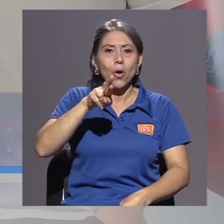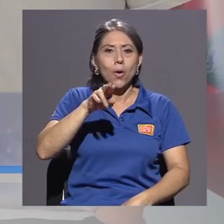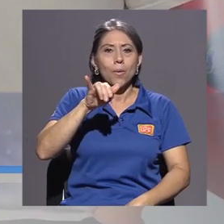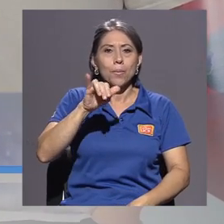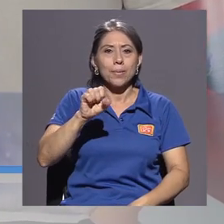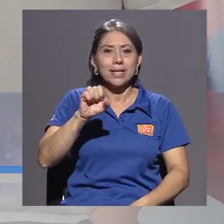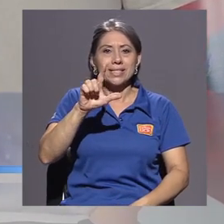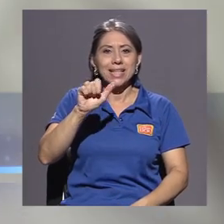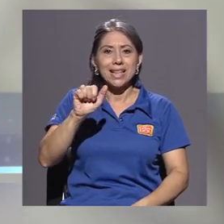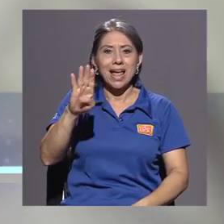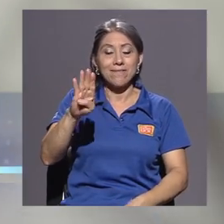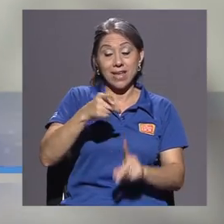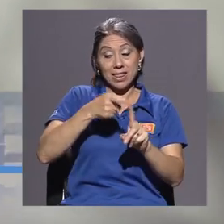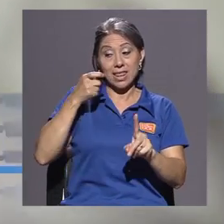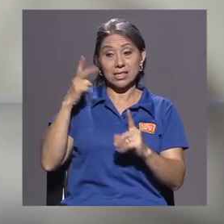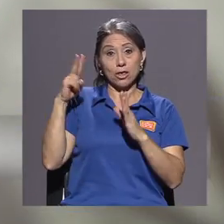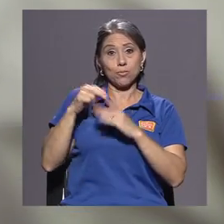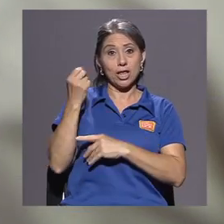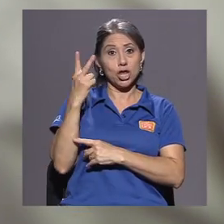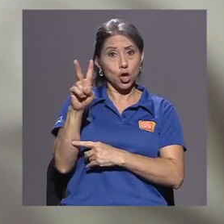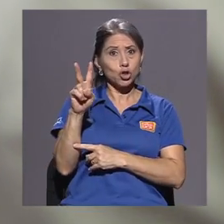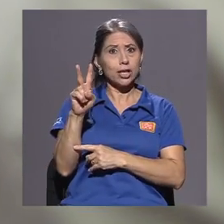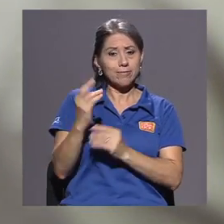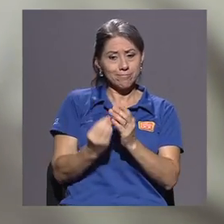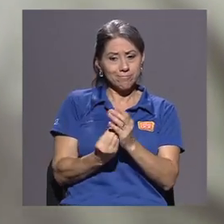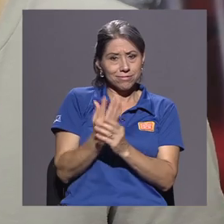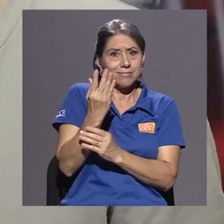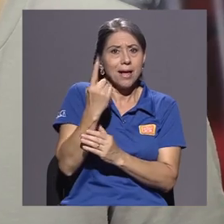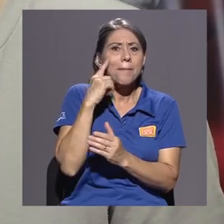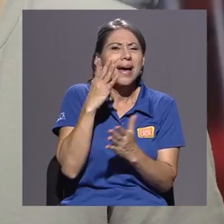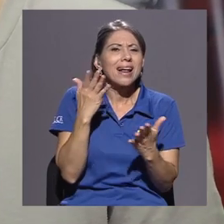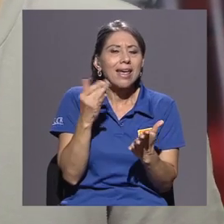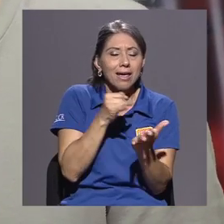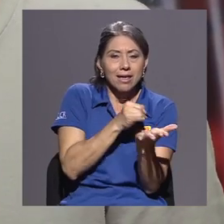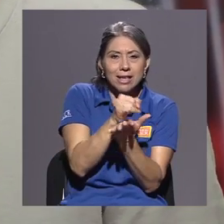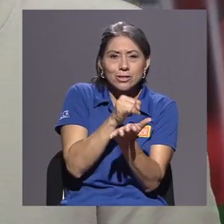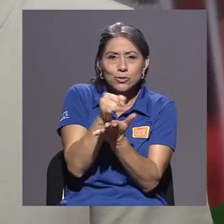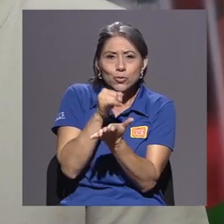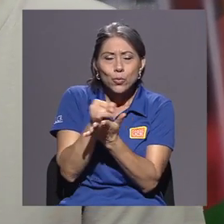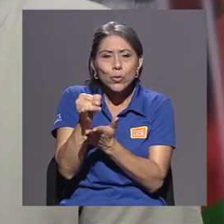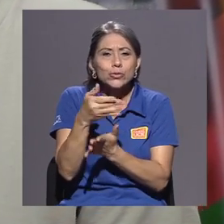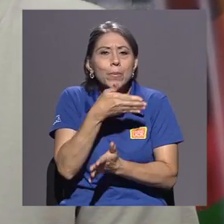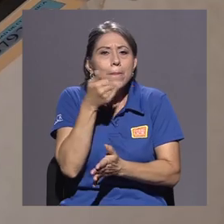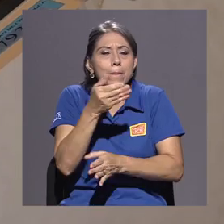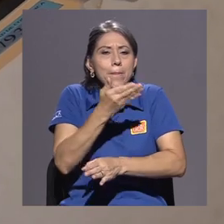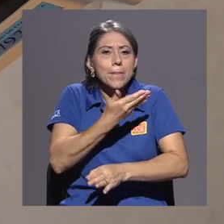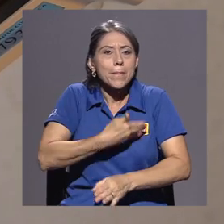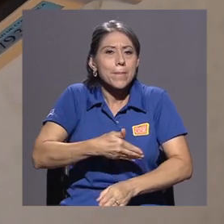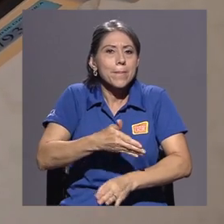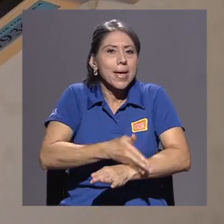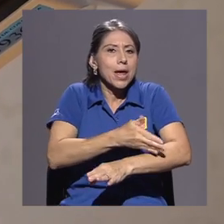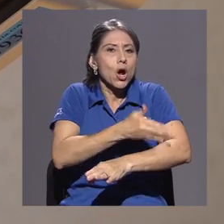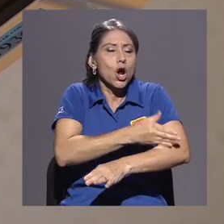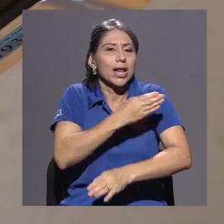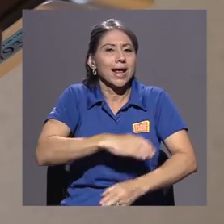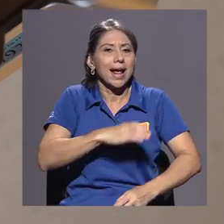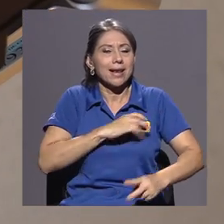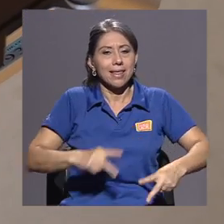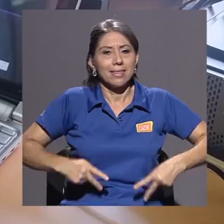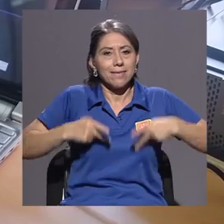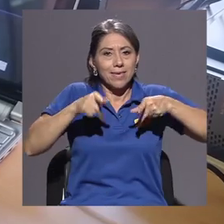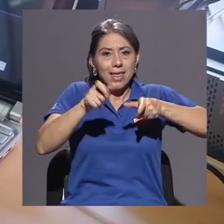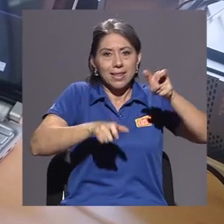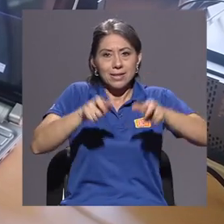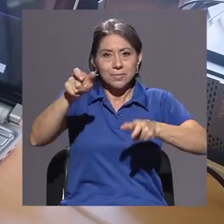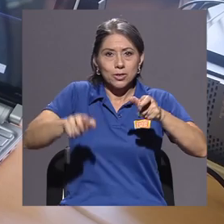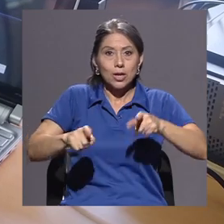Desde el 2012 fue creado para realizar estudios que mejoren la calidad de vida de las personas, pero hay un área bastante